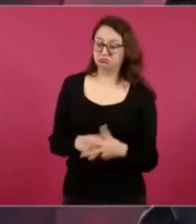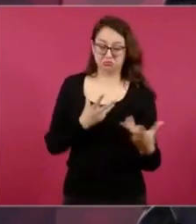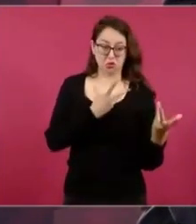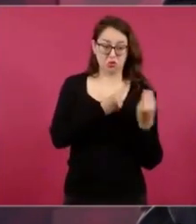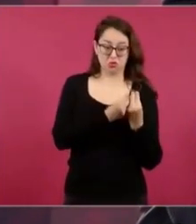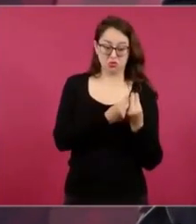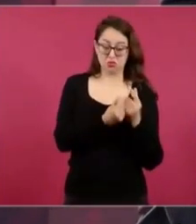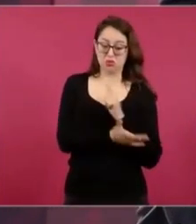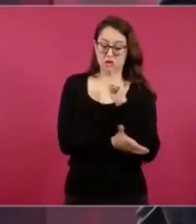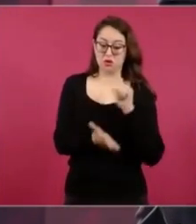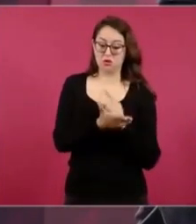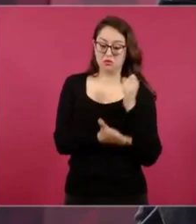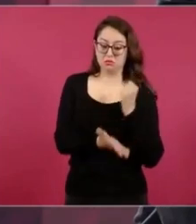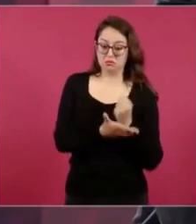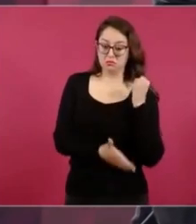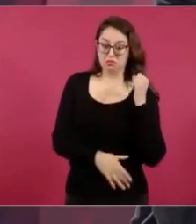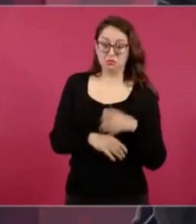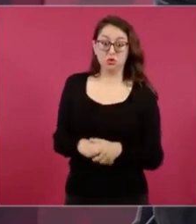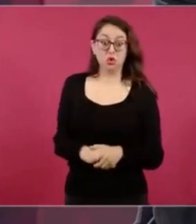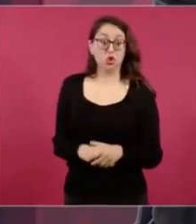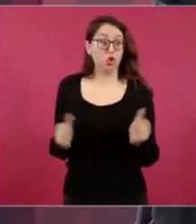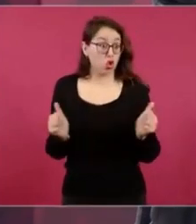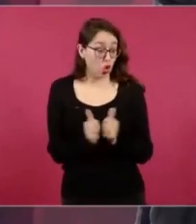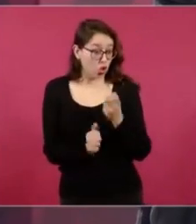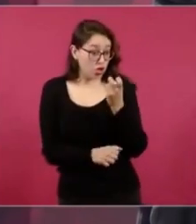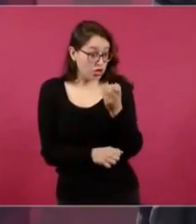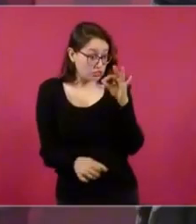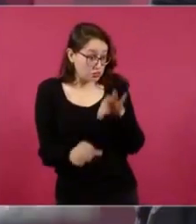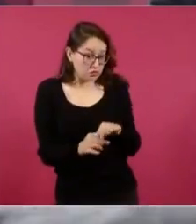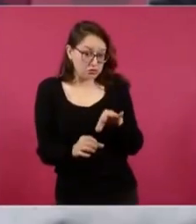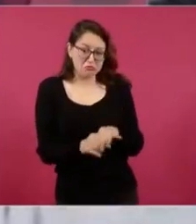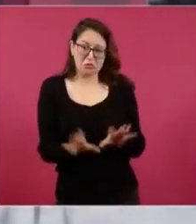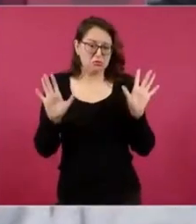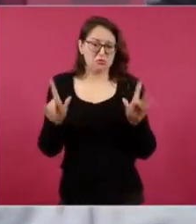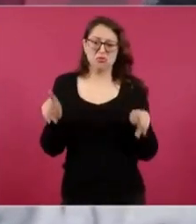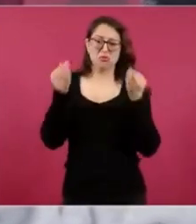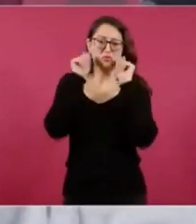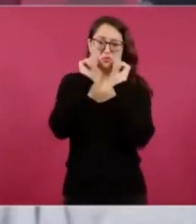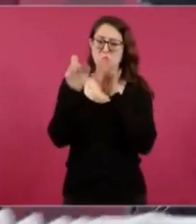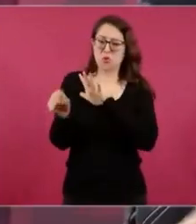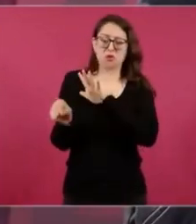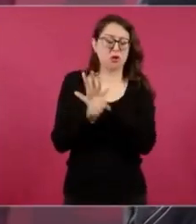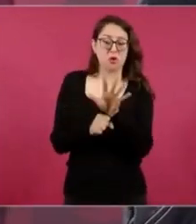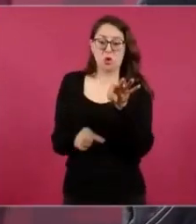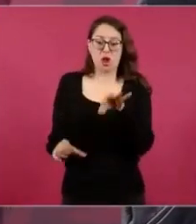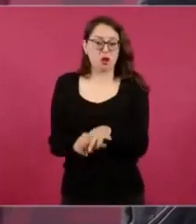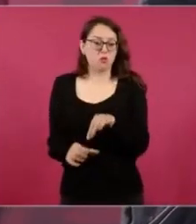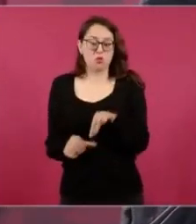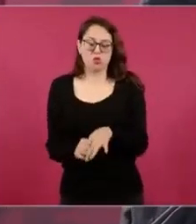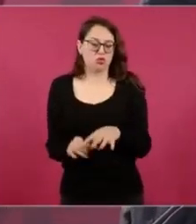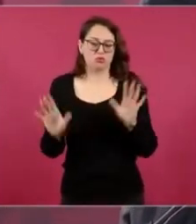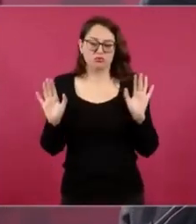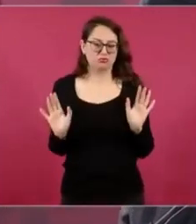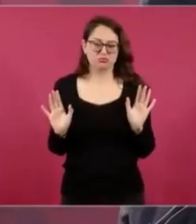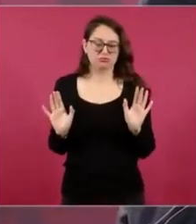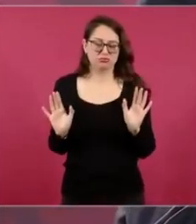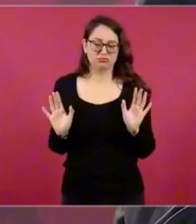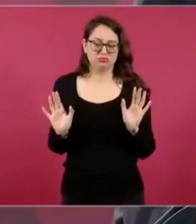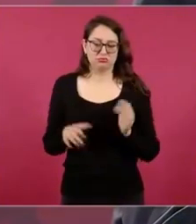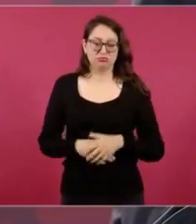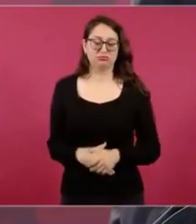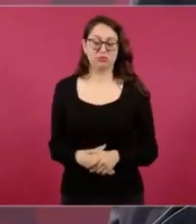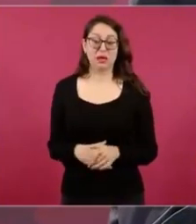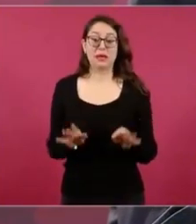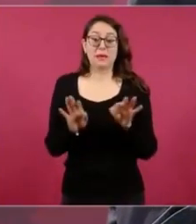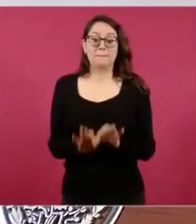¿Aprobarla con este voto? Sí, con cualquier voto, porque creo que es